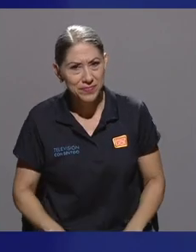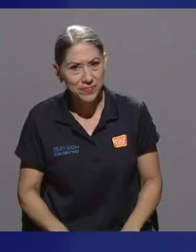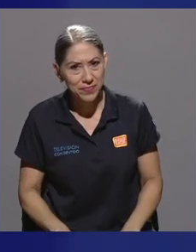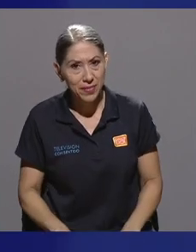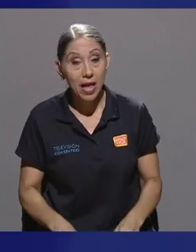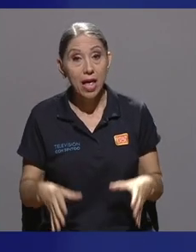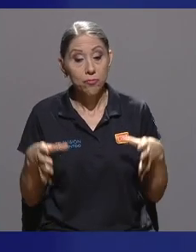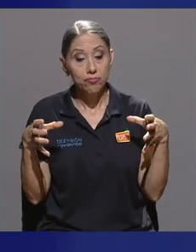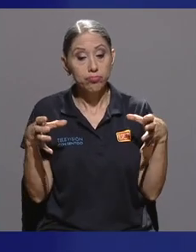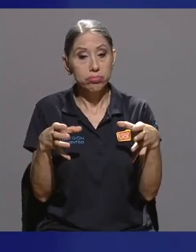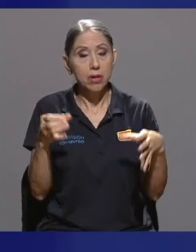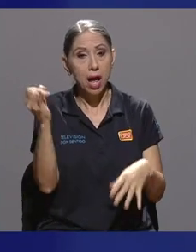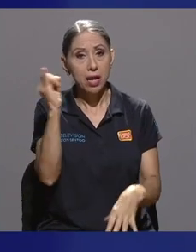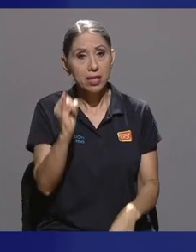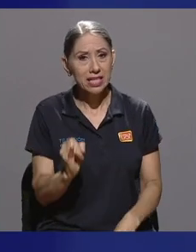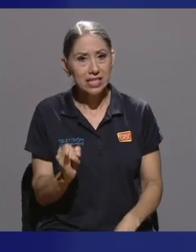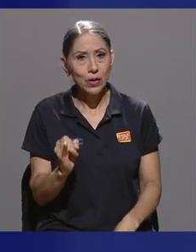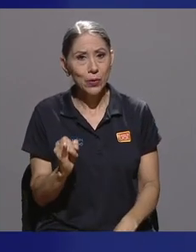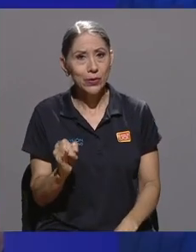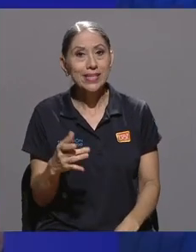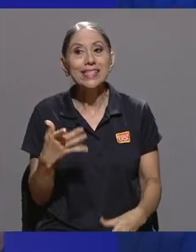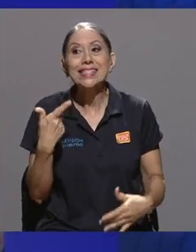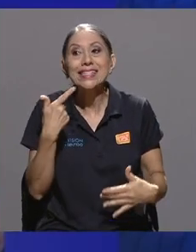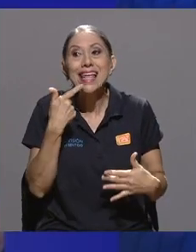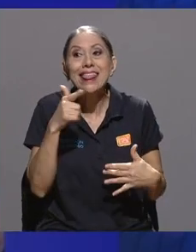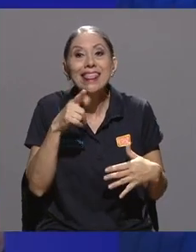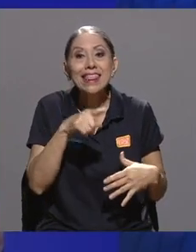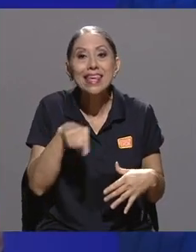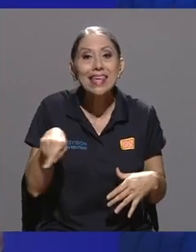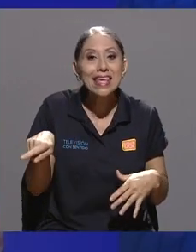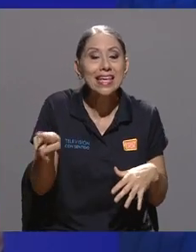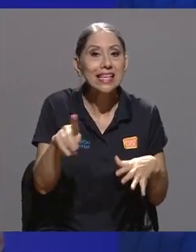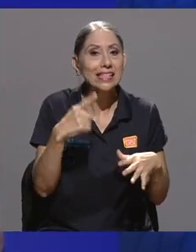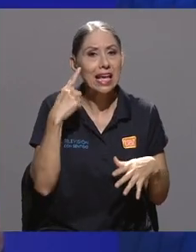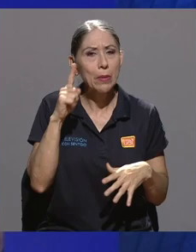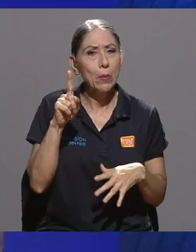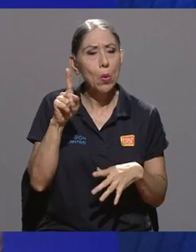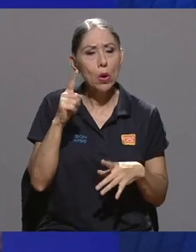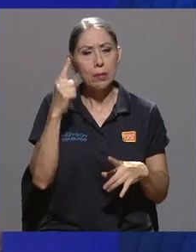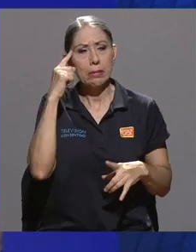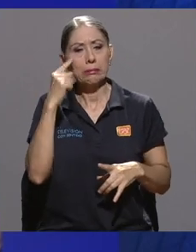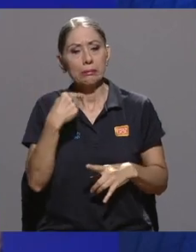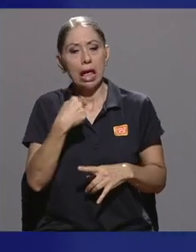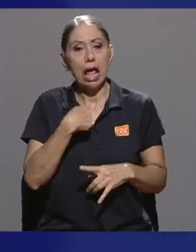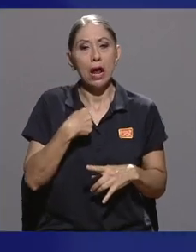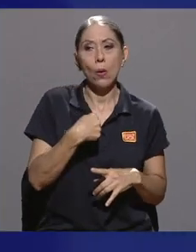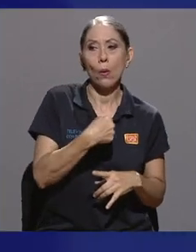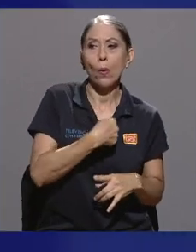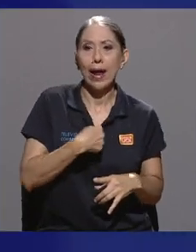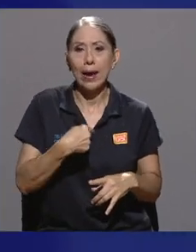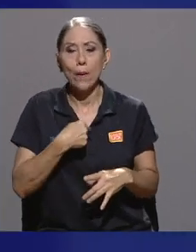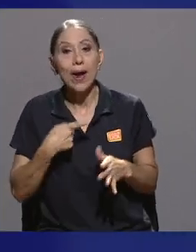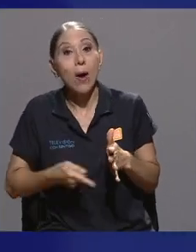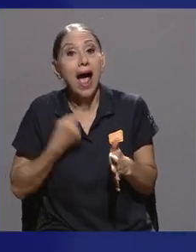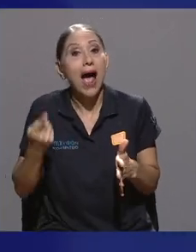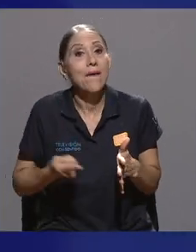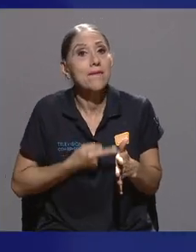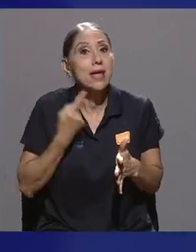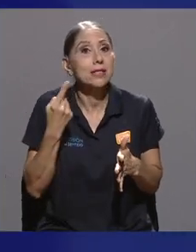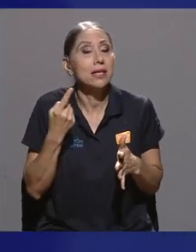artístico se dice, ¿verdad? Que por cuestiones de ego y eso a veces cuesta mucho hacer estas